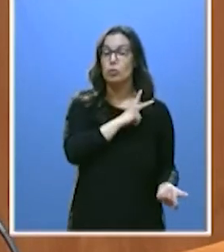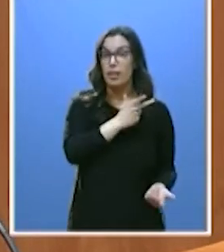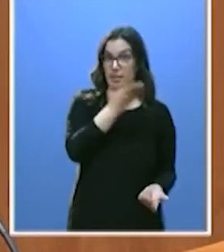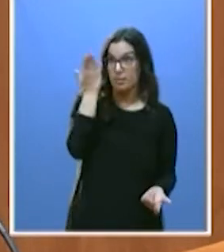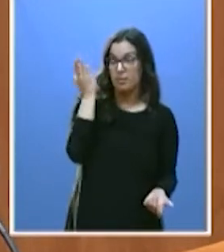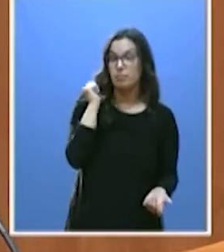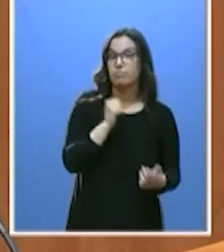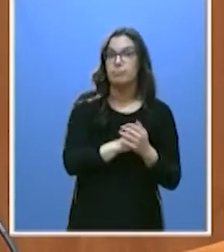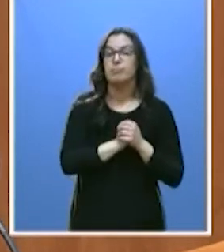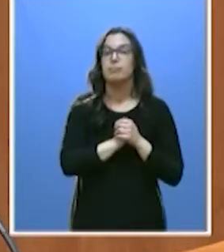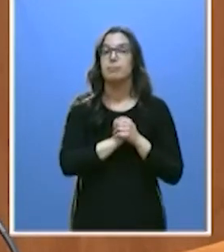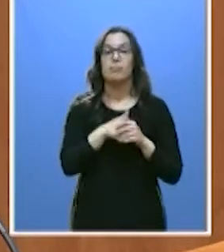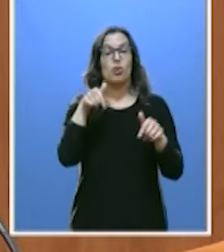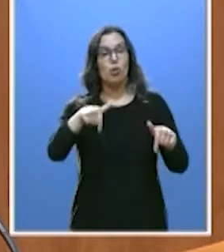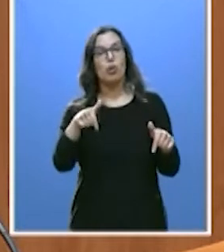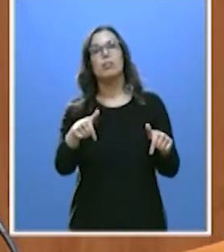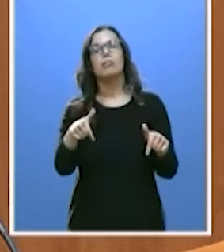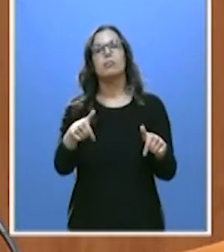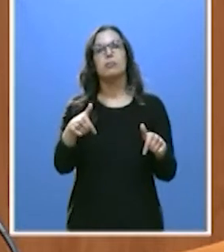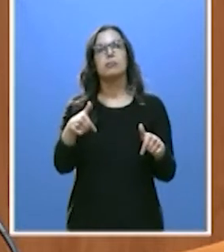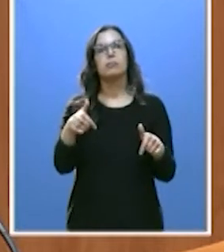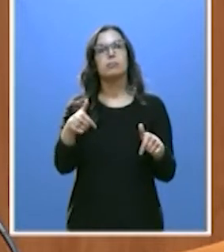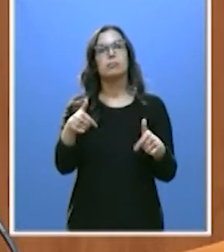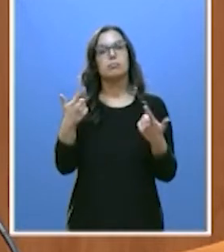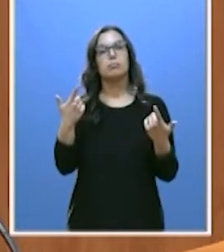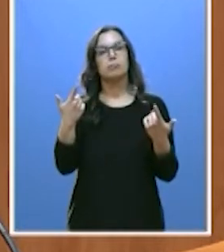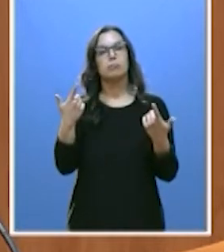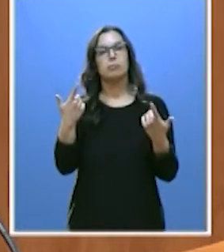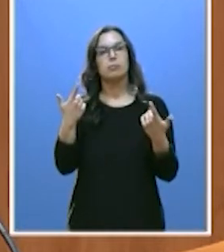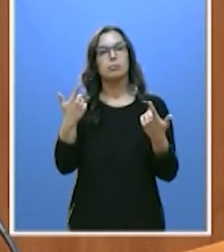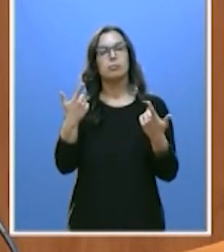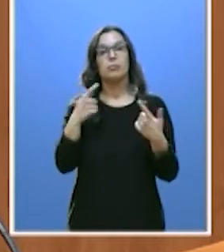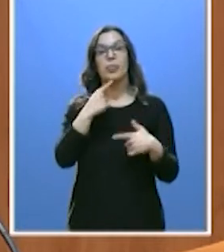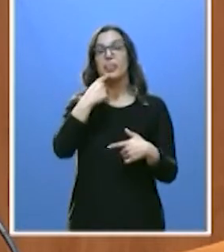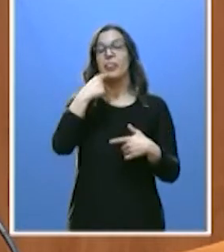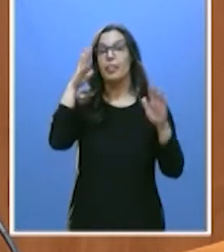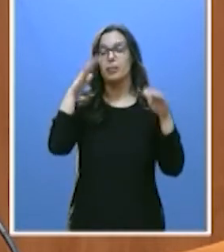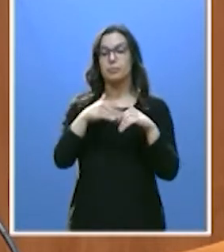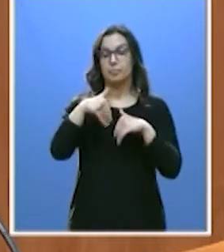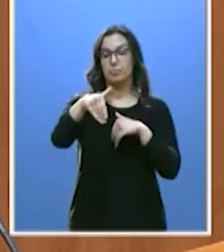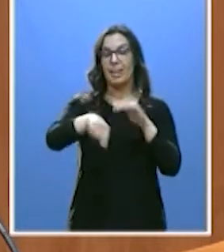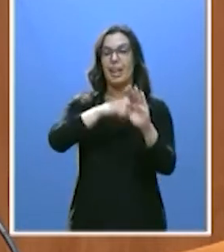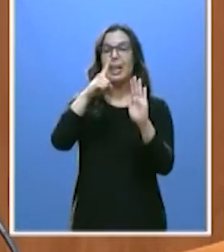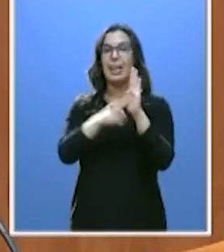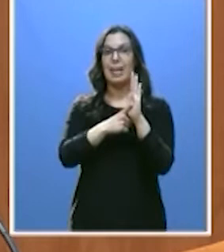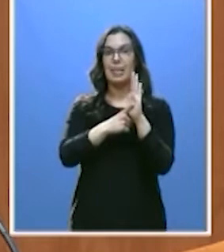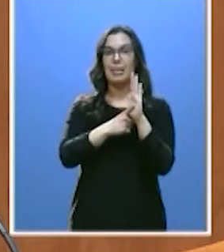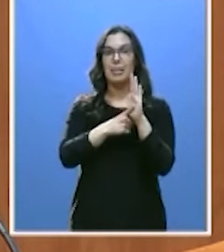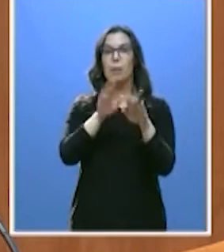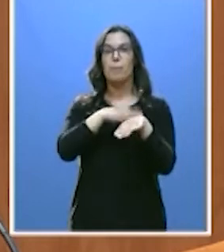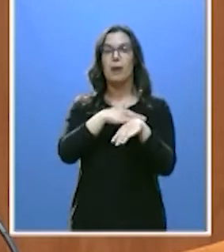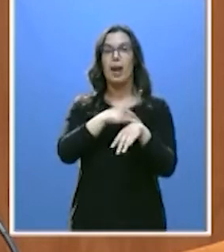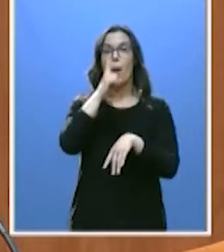Ustedes anuncian hoy una ley para cerrar los prostíbulos.